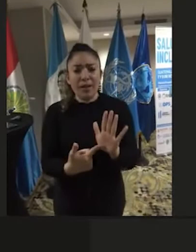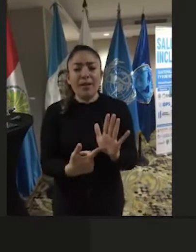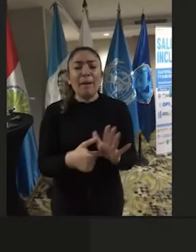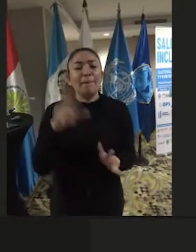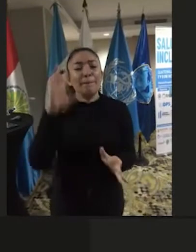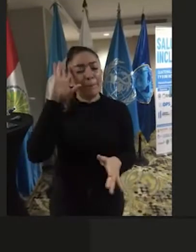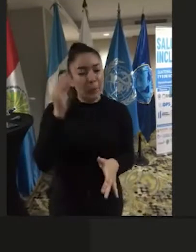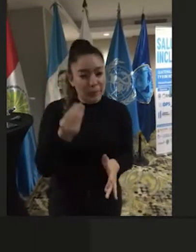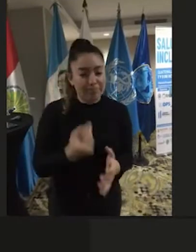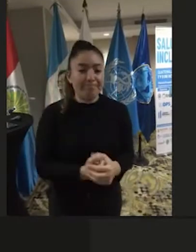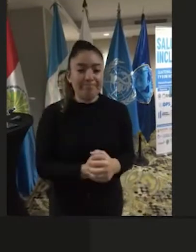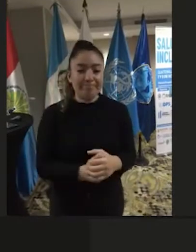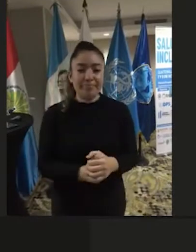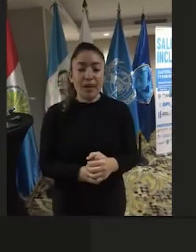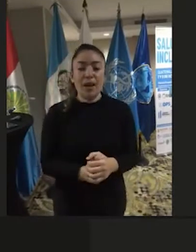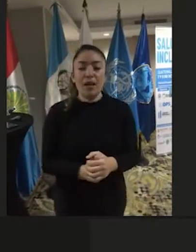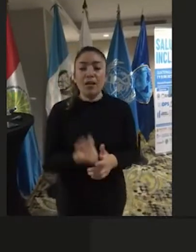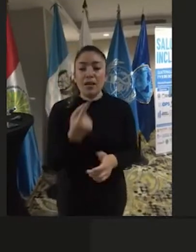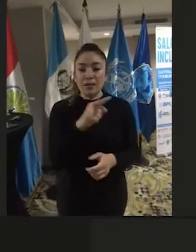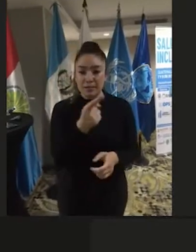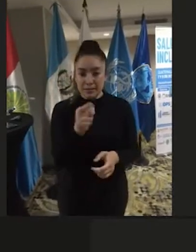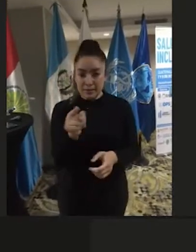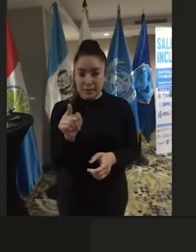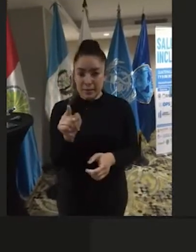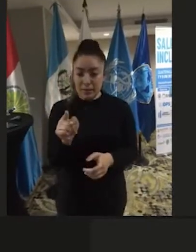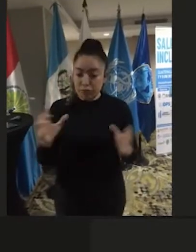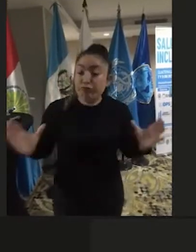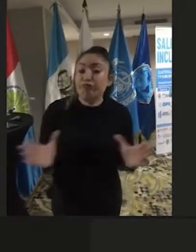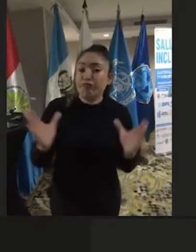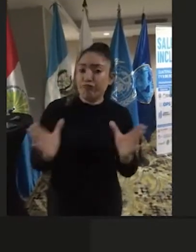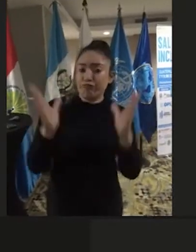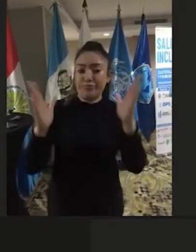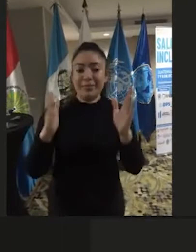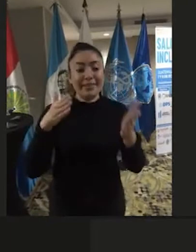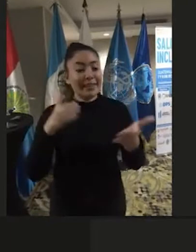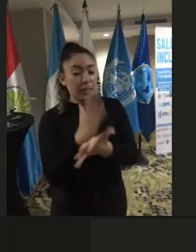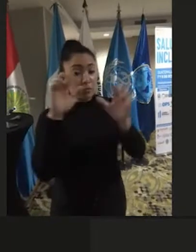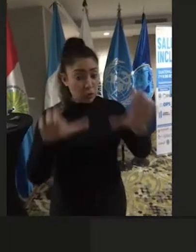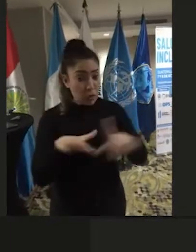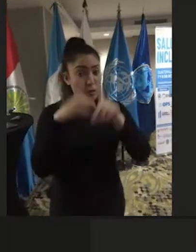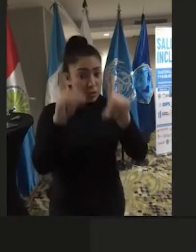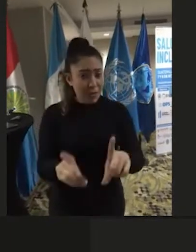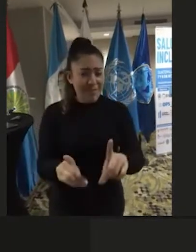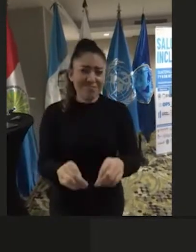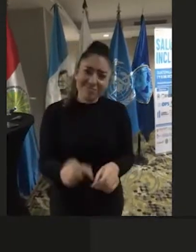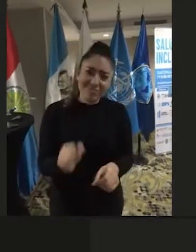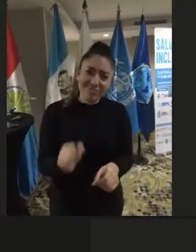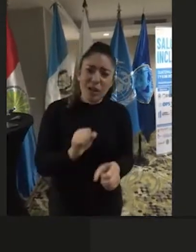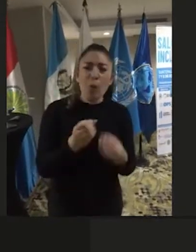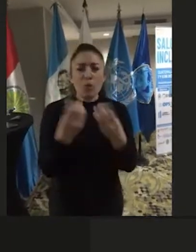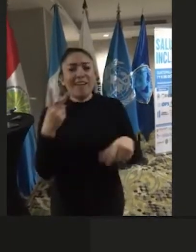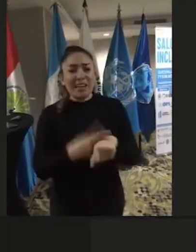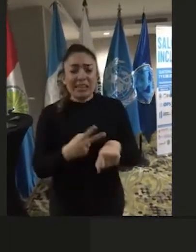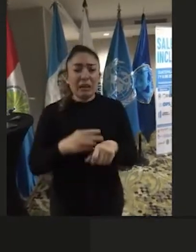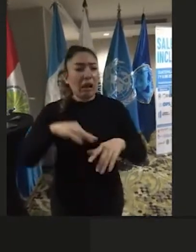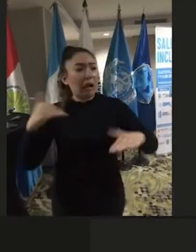quienes promovemos los derechos de las personas con discapacidad muchas veces nos salimos